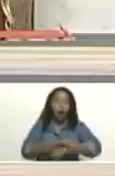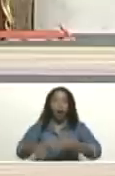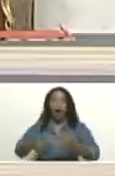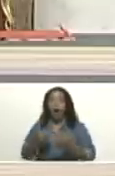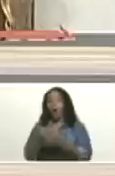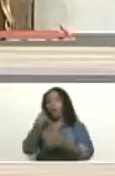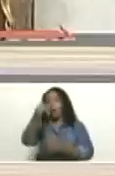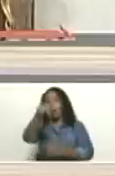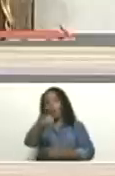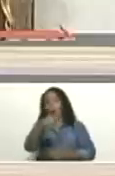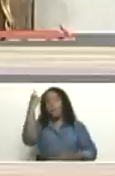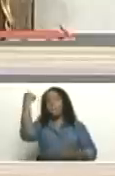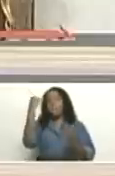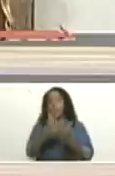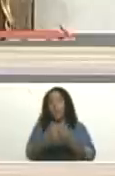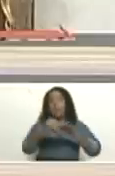mil siete bienes